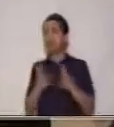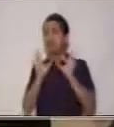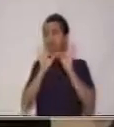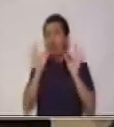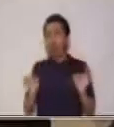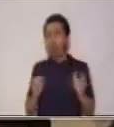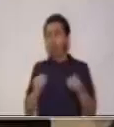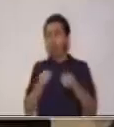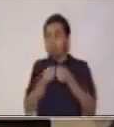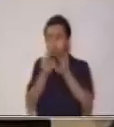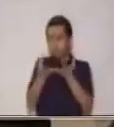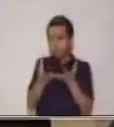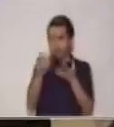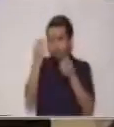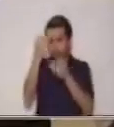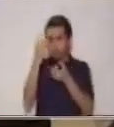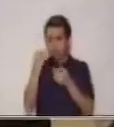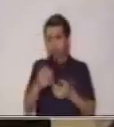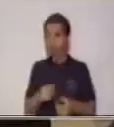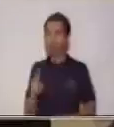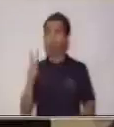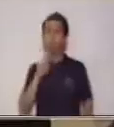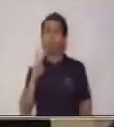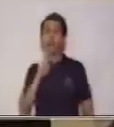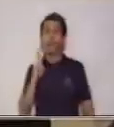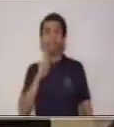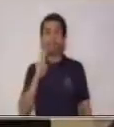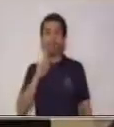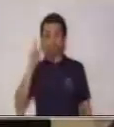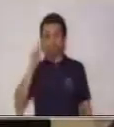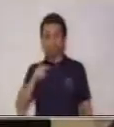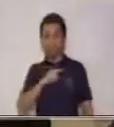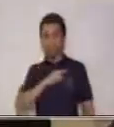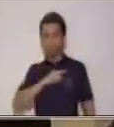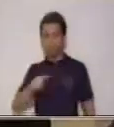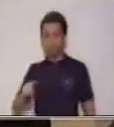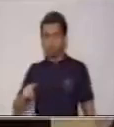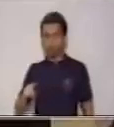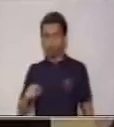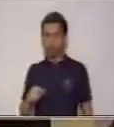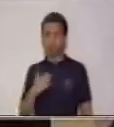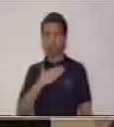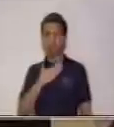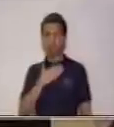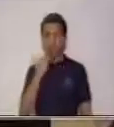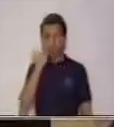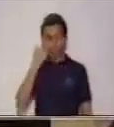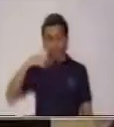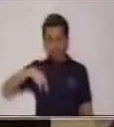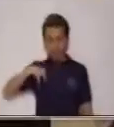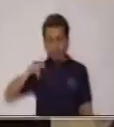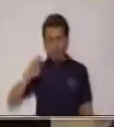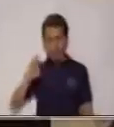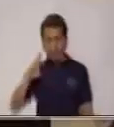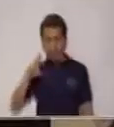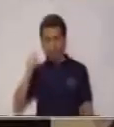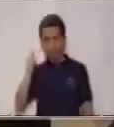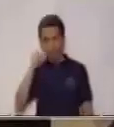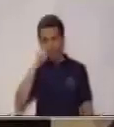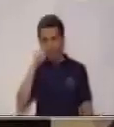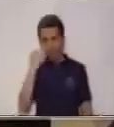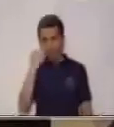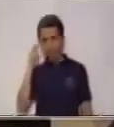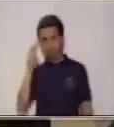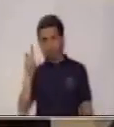El verbo debe de ser en un verbo, en un modo imperativo, o que nos va a hacer que ejecutemos la acción. Y